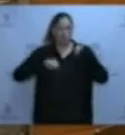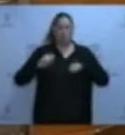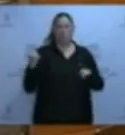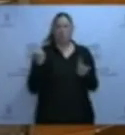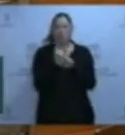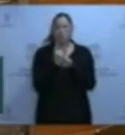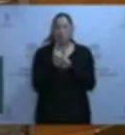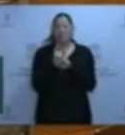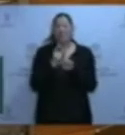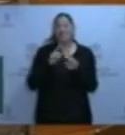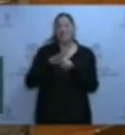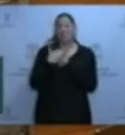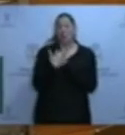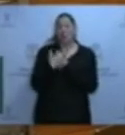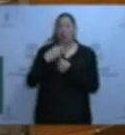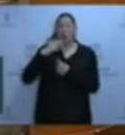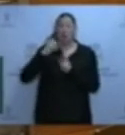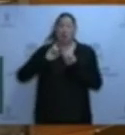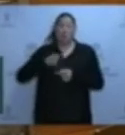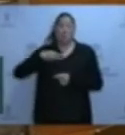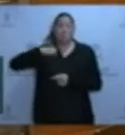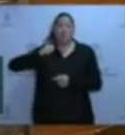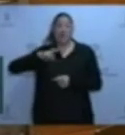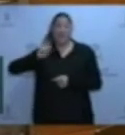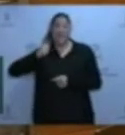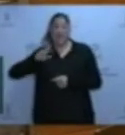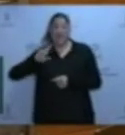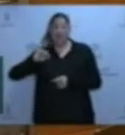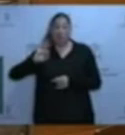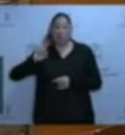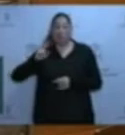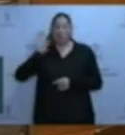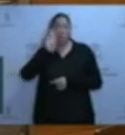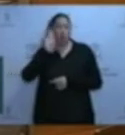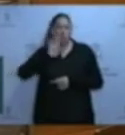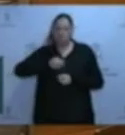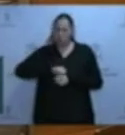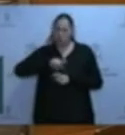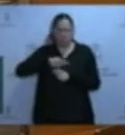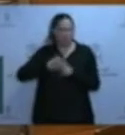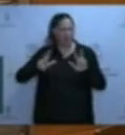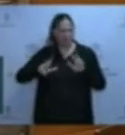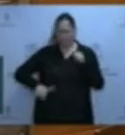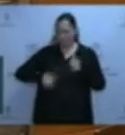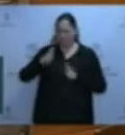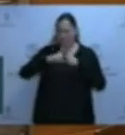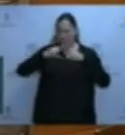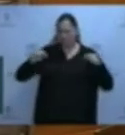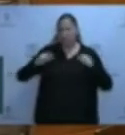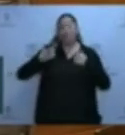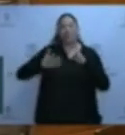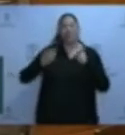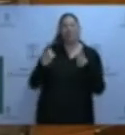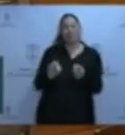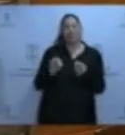El caso Marea Río Pedre es uno de los mayores casos de corrupción de Asturias y en ese sentido consideramos que es necesario analizar en primer